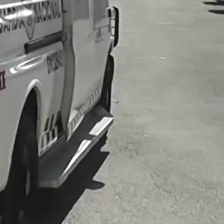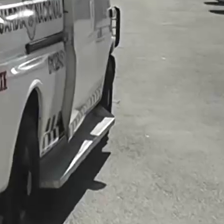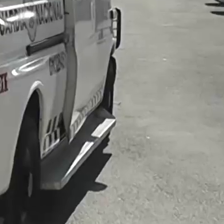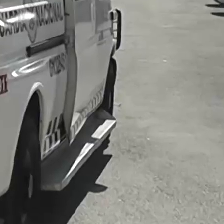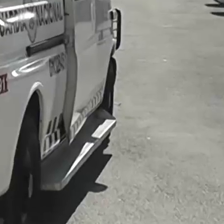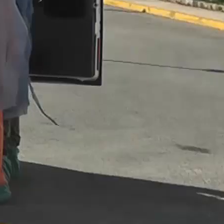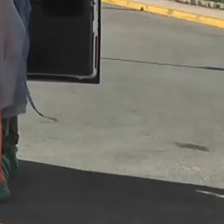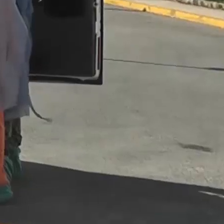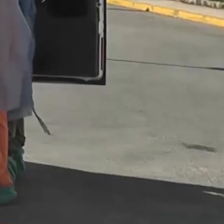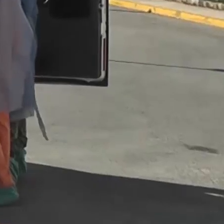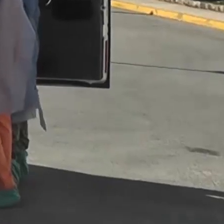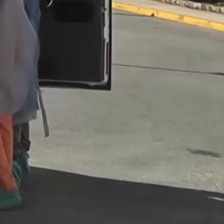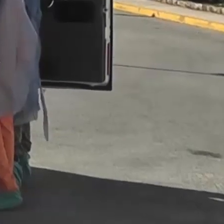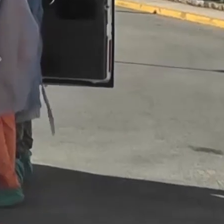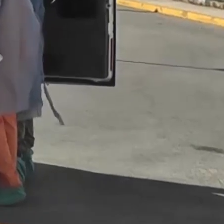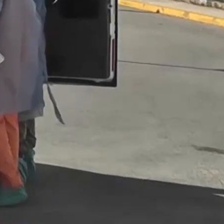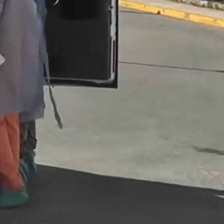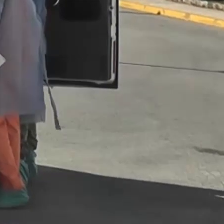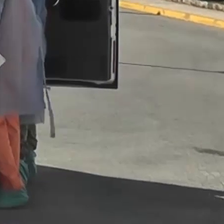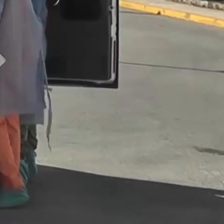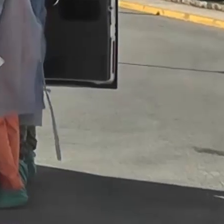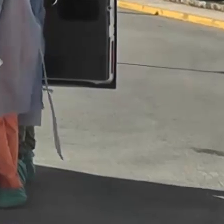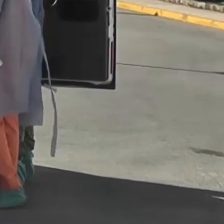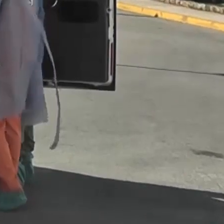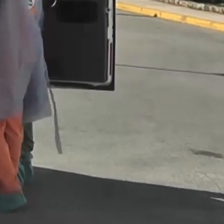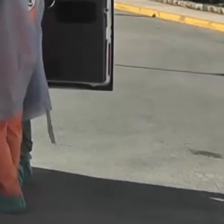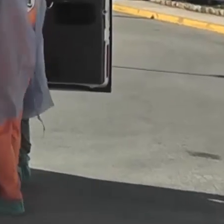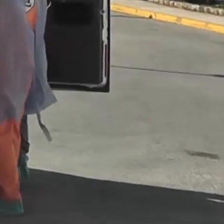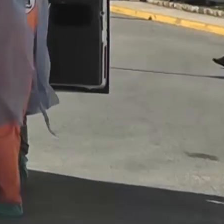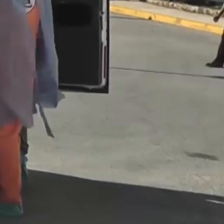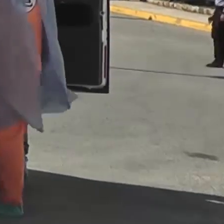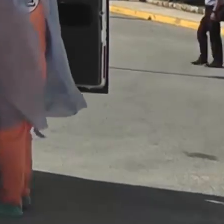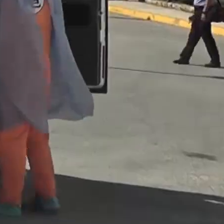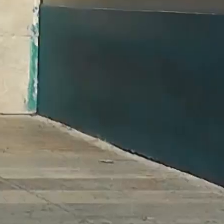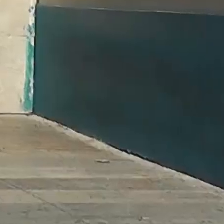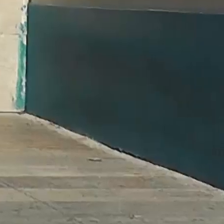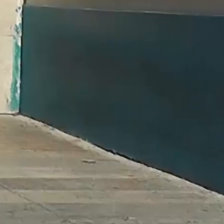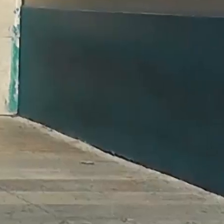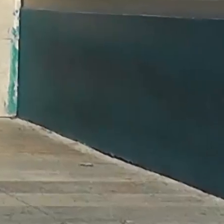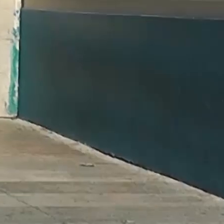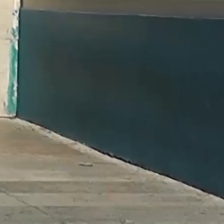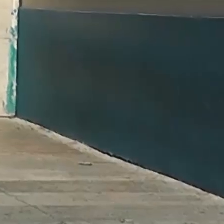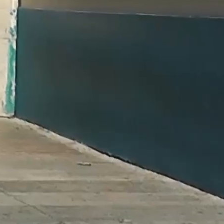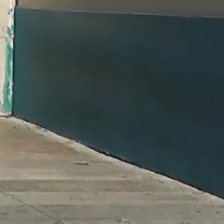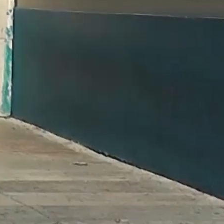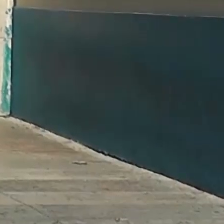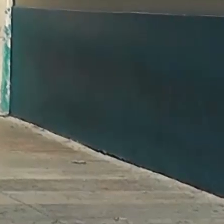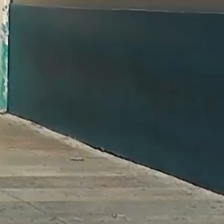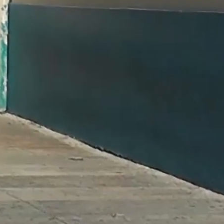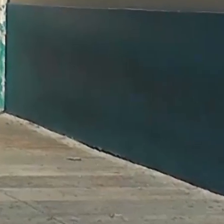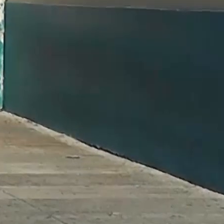222.256 decesos por coronavirus, 2.276.138 casos confirmados